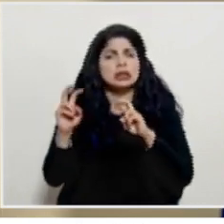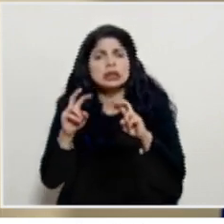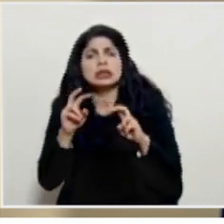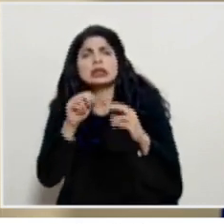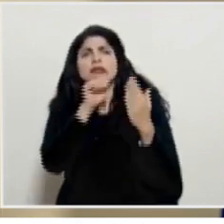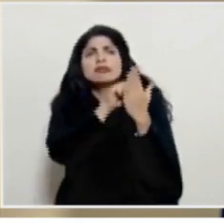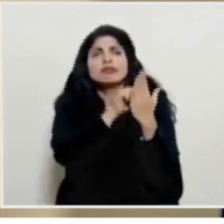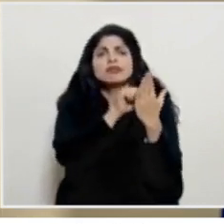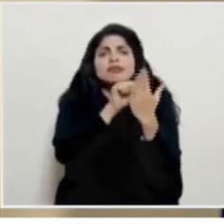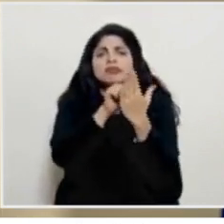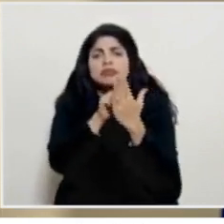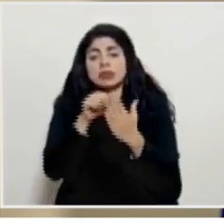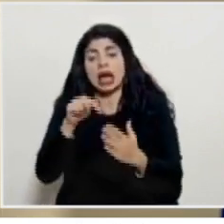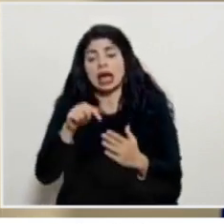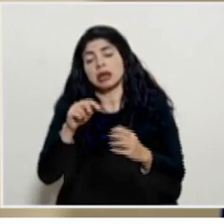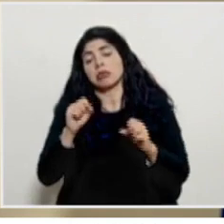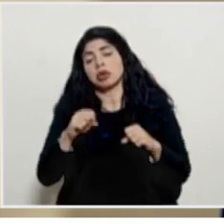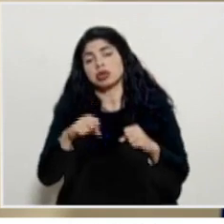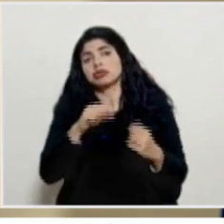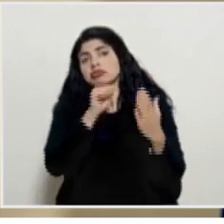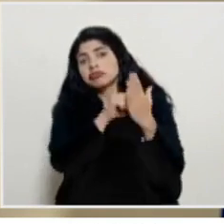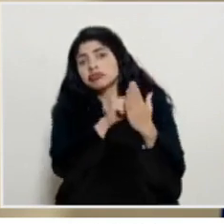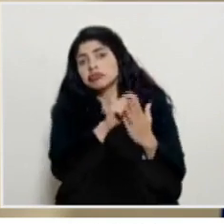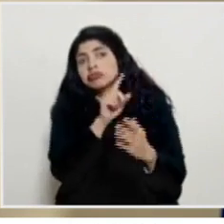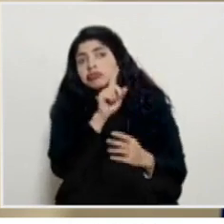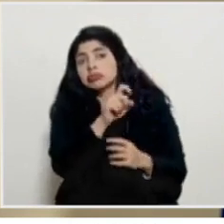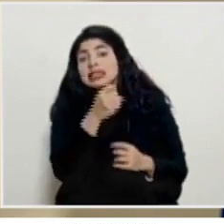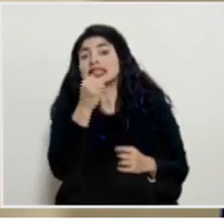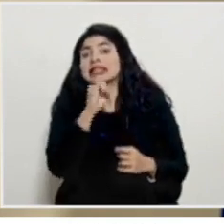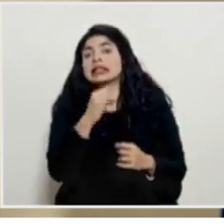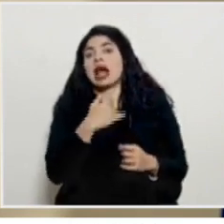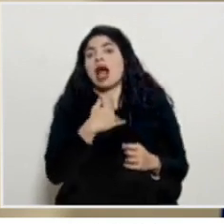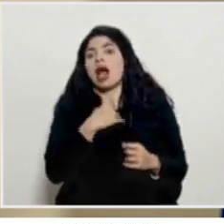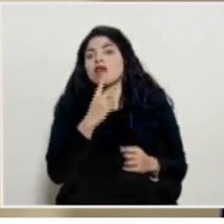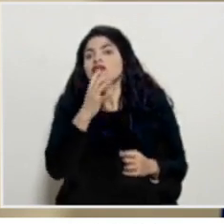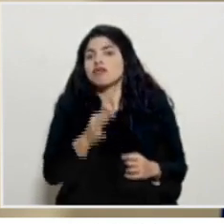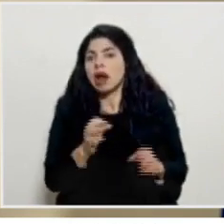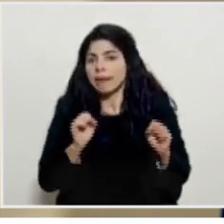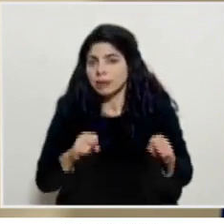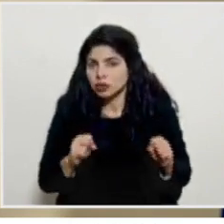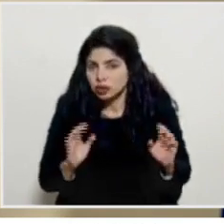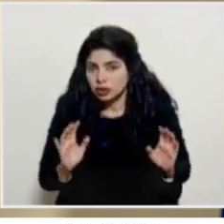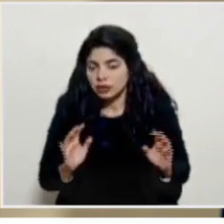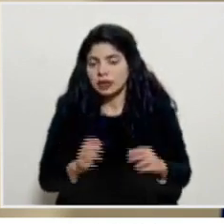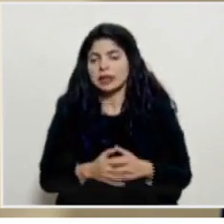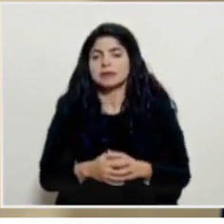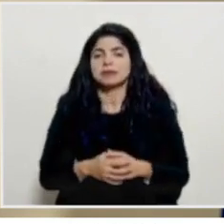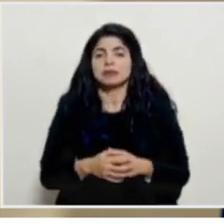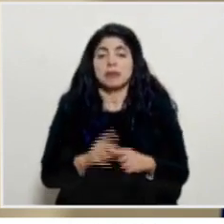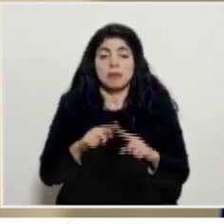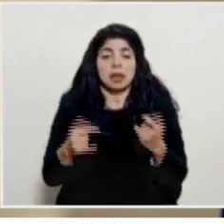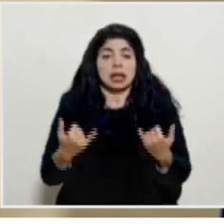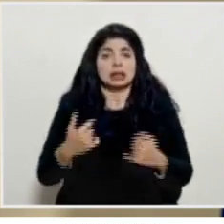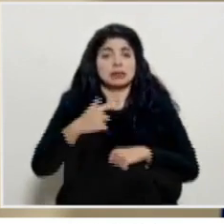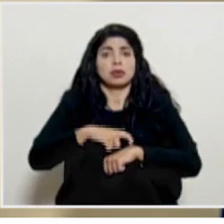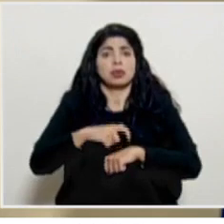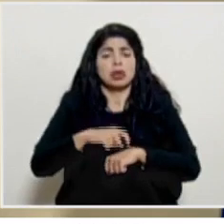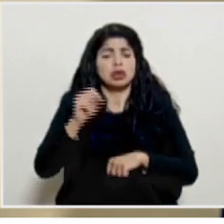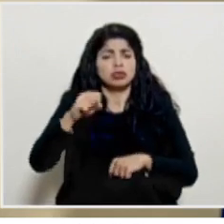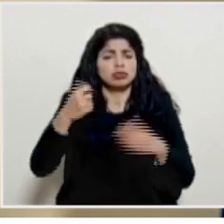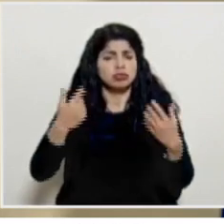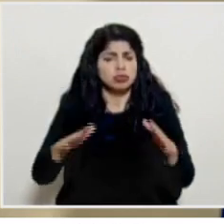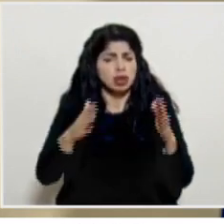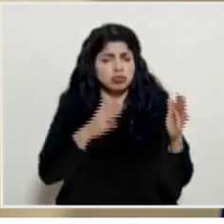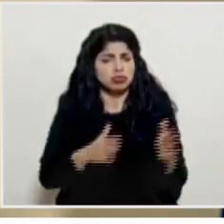tocando las puertas o más bien estarían tocando las puertas en el momento que haya una posibilidad real por el momento sí se ha hecho la